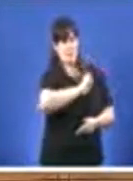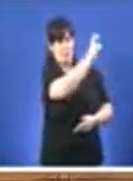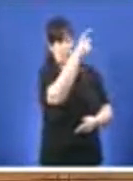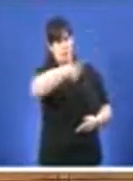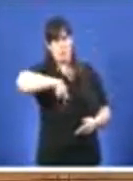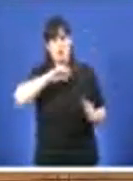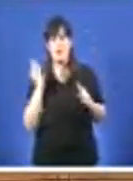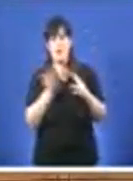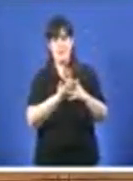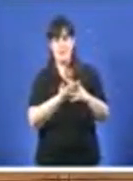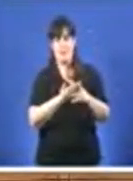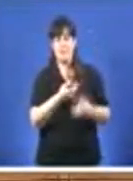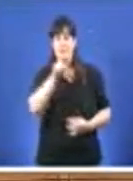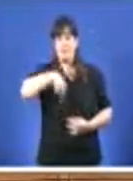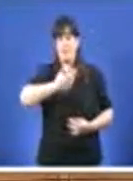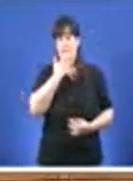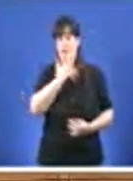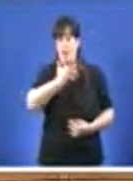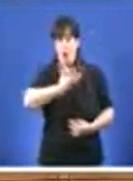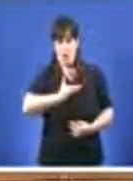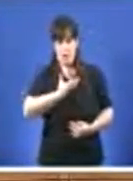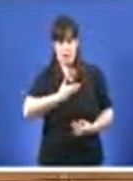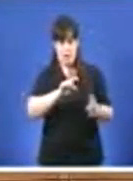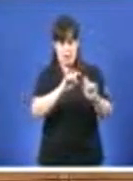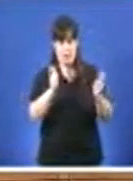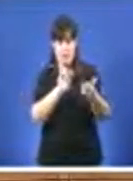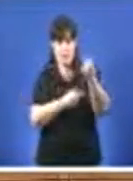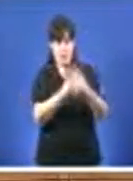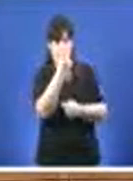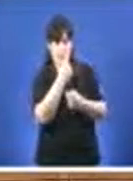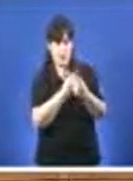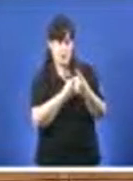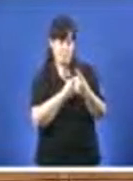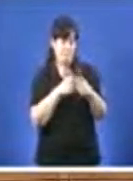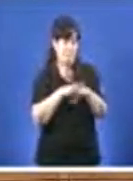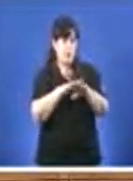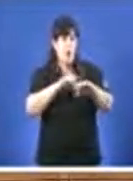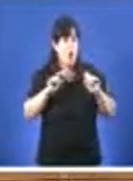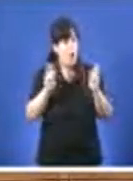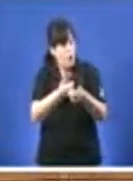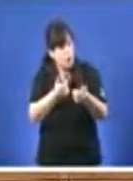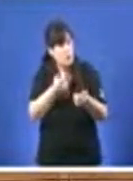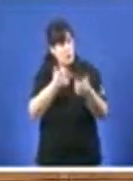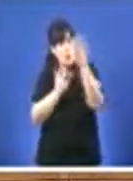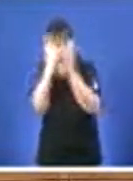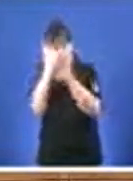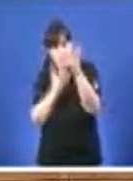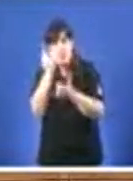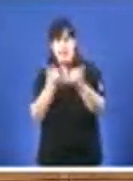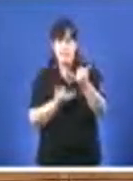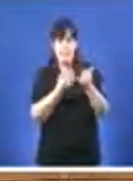primeira vez os concellos a rendir contas o Tribunal de Contas, o Consello de Contas, porque senón non pode recibir subvencións. Por exemplo,